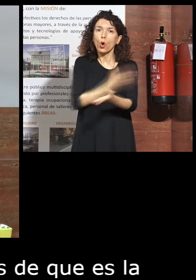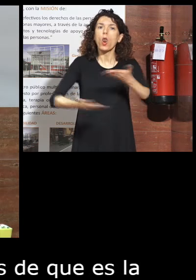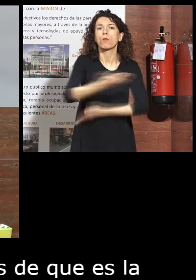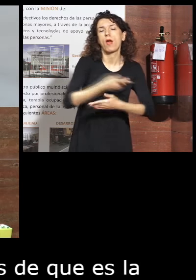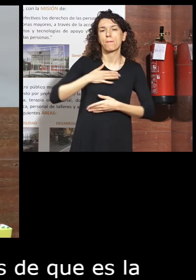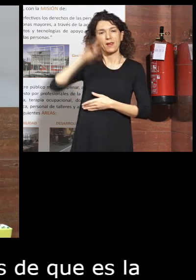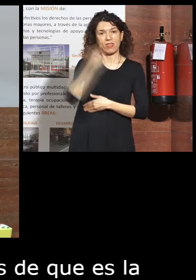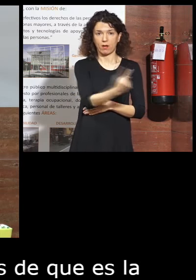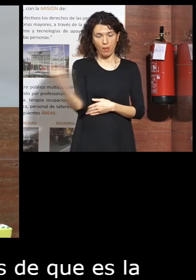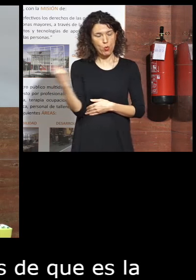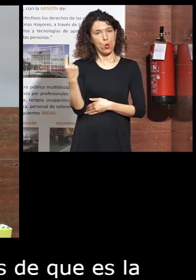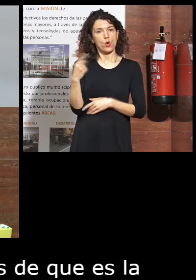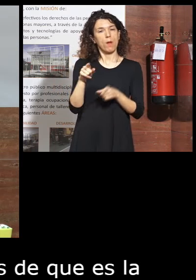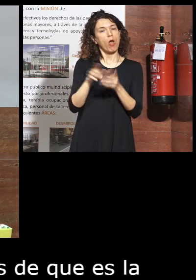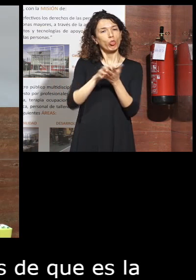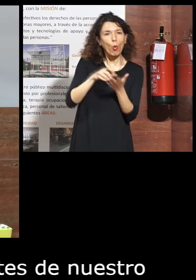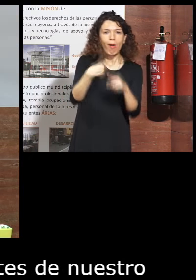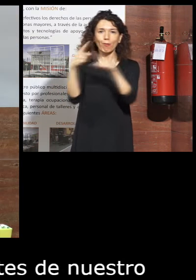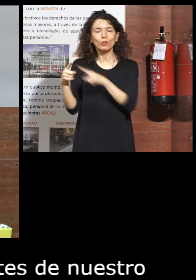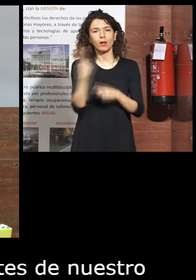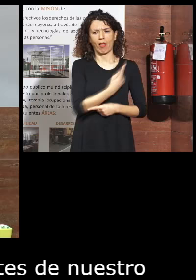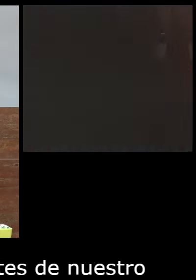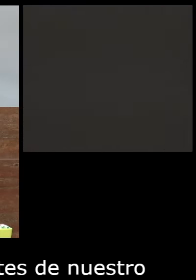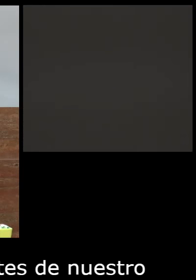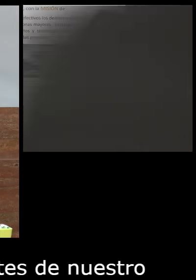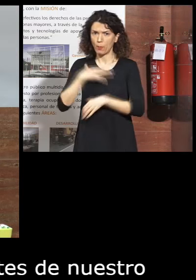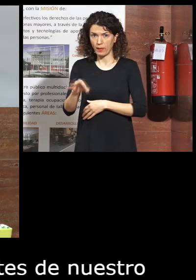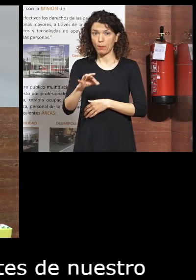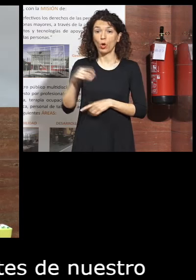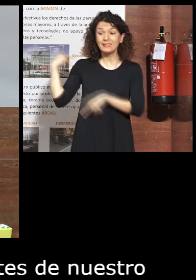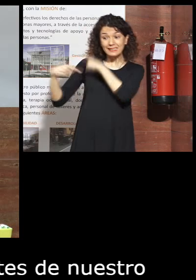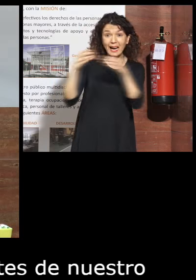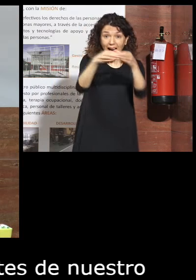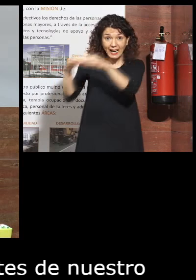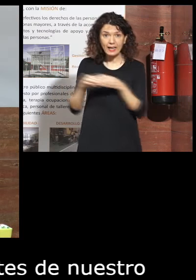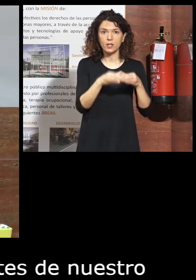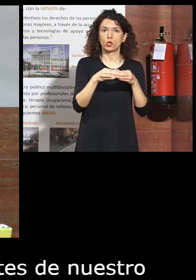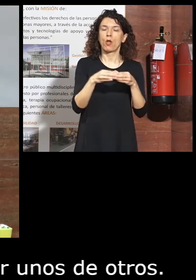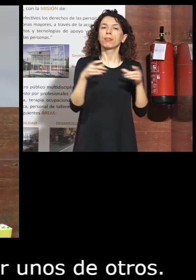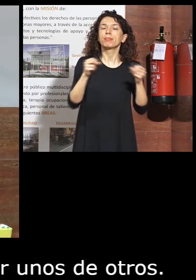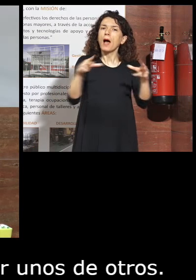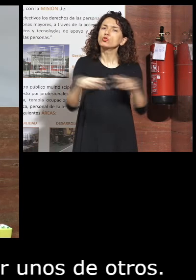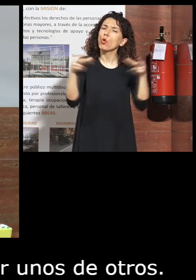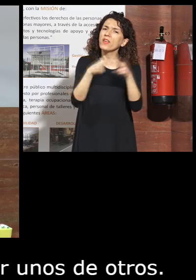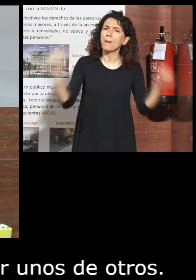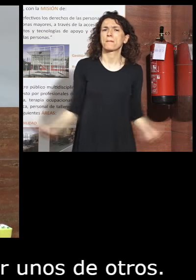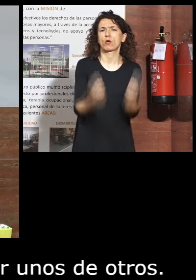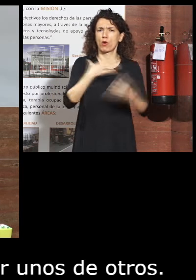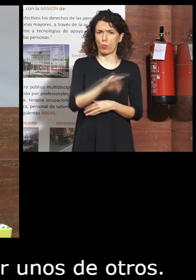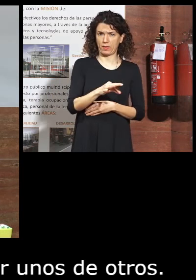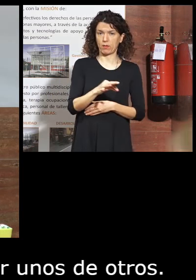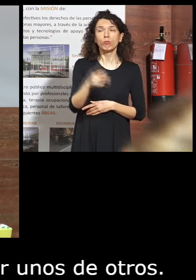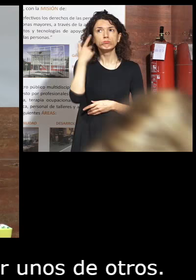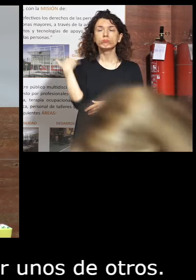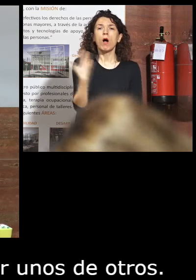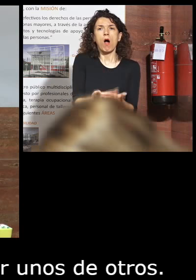nuestra experiencia e inquietudes diversas. Lo transgeneracional puede ser un motor de mejora de nuestra sociedad. Así me lo